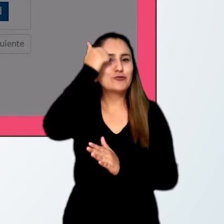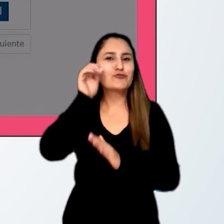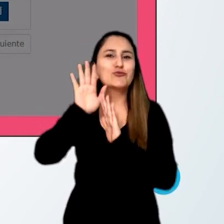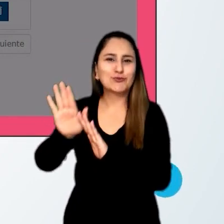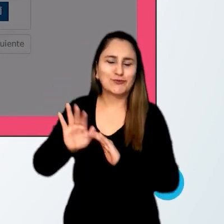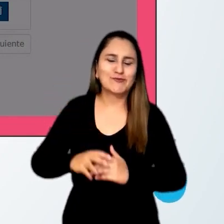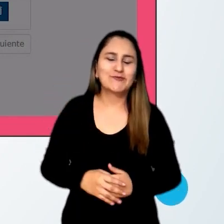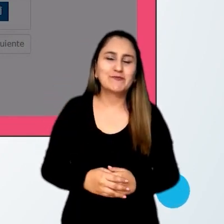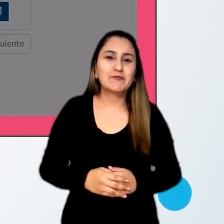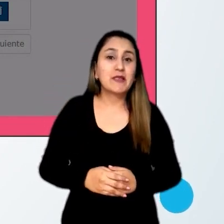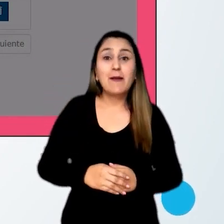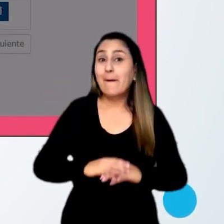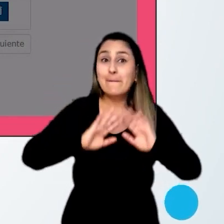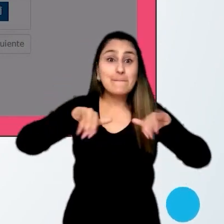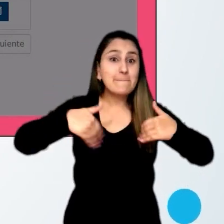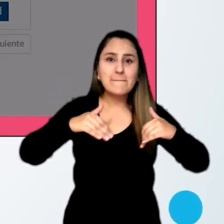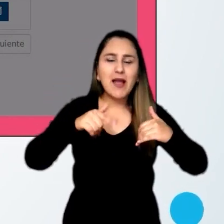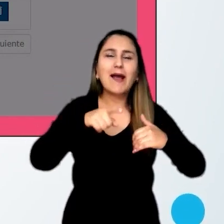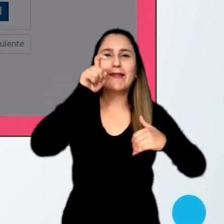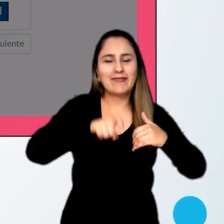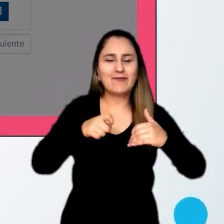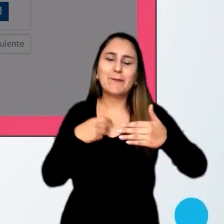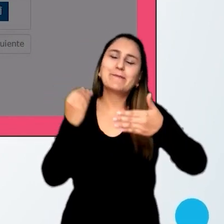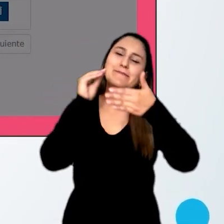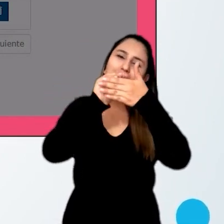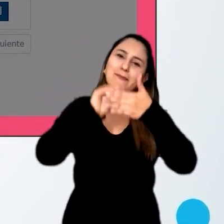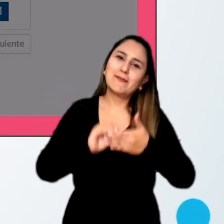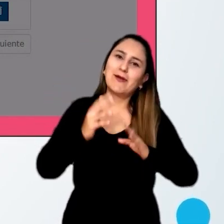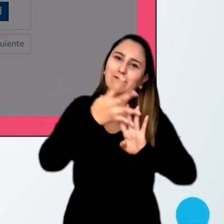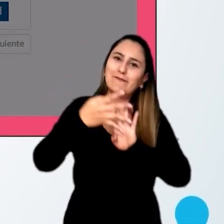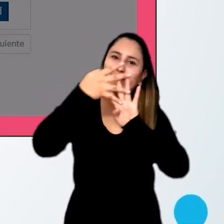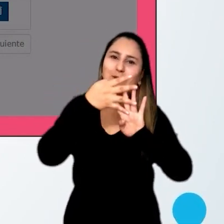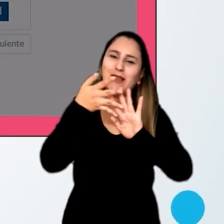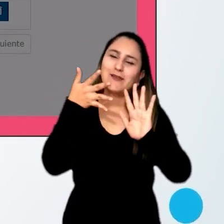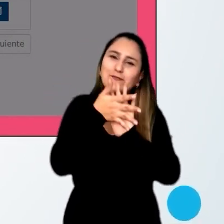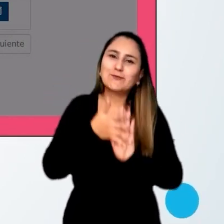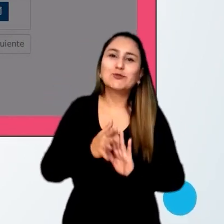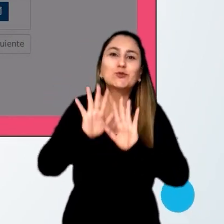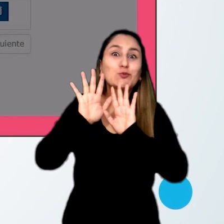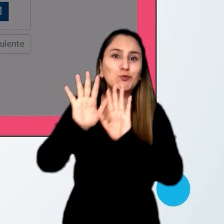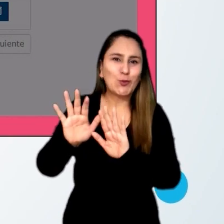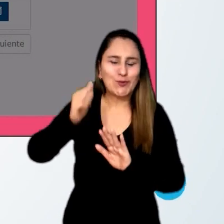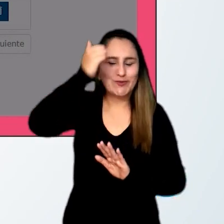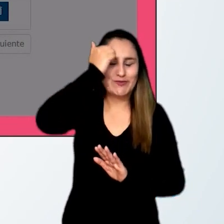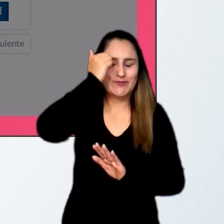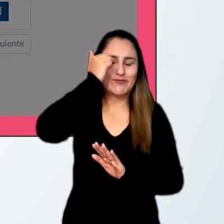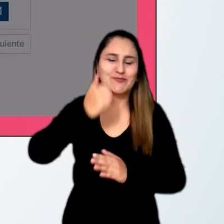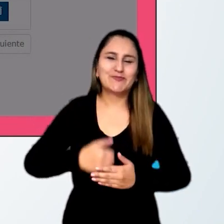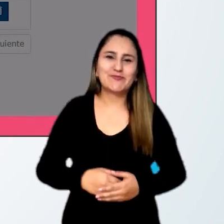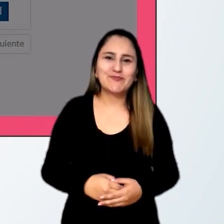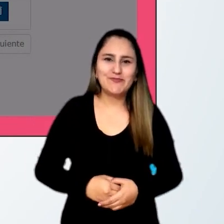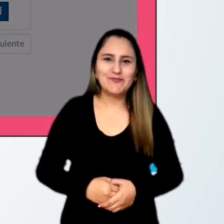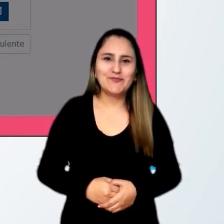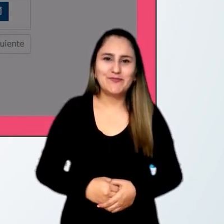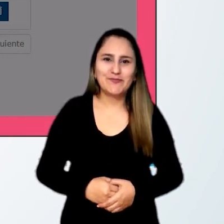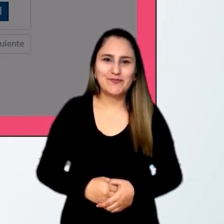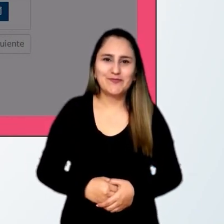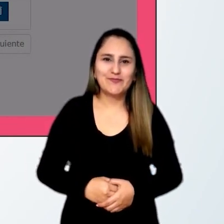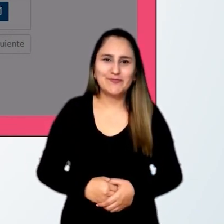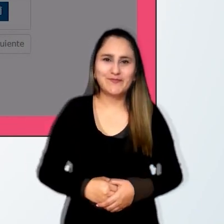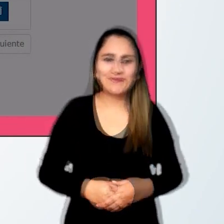docente. De lo contrario, deberá completar el formulario diligenciando cuidadosamente la información